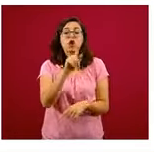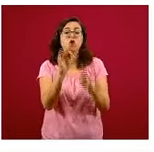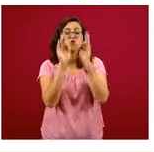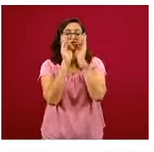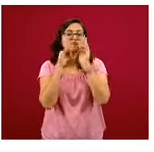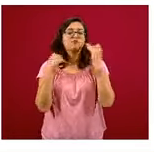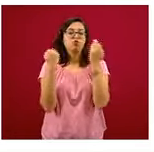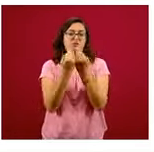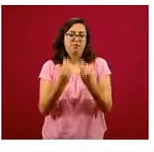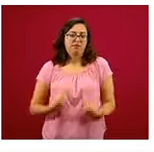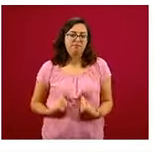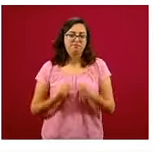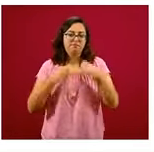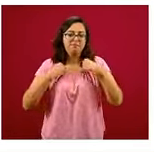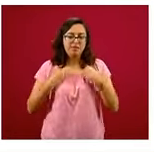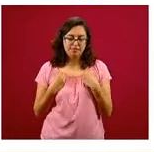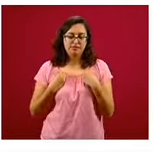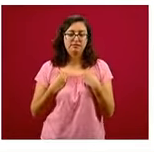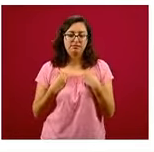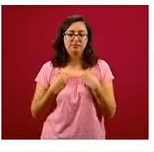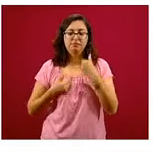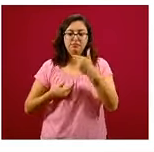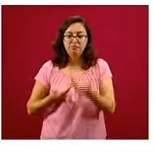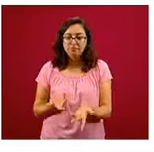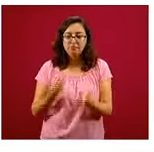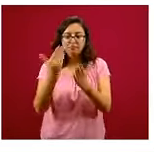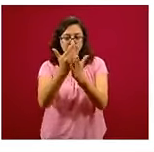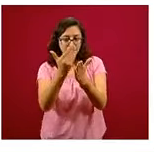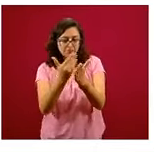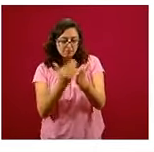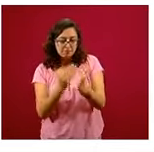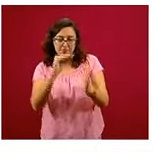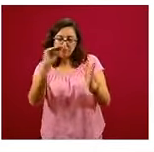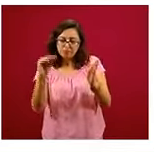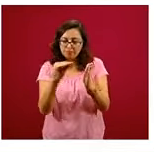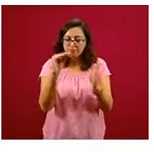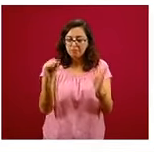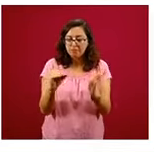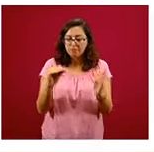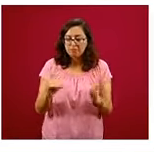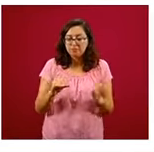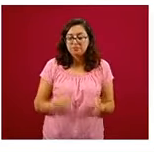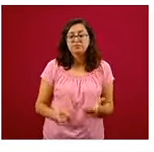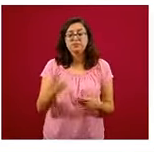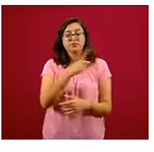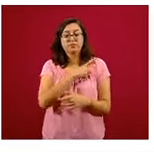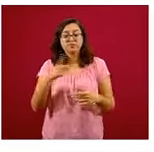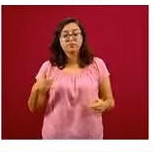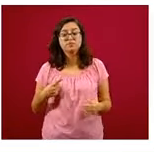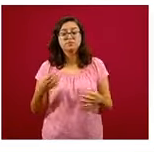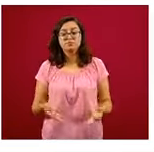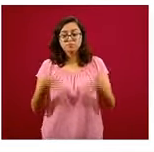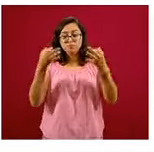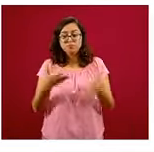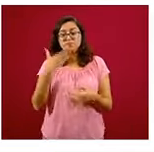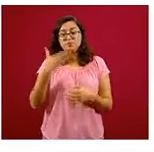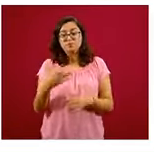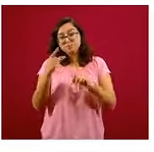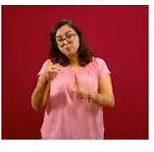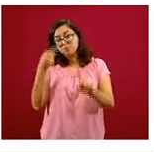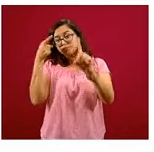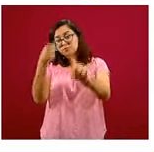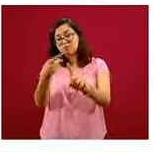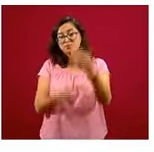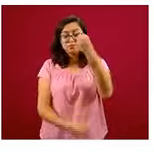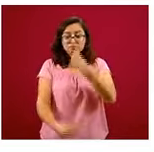llevar a modificar las guías alimentarias. Se tienen que definir metas alimentarias, porque al